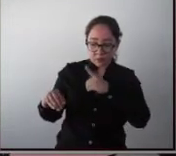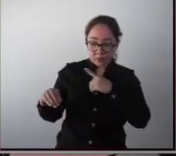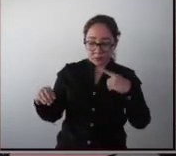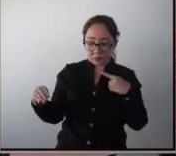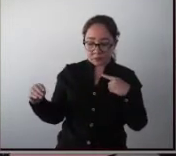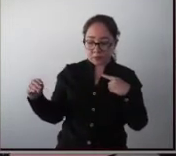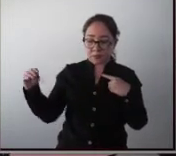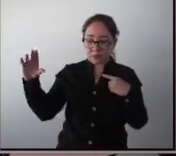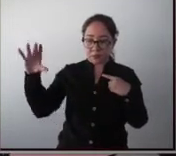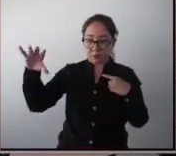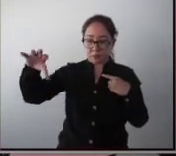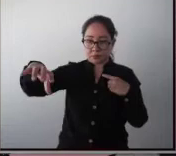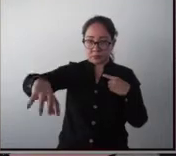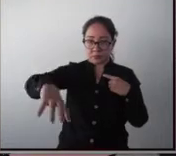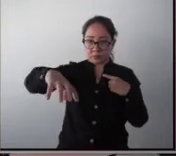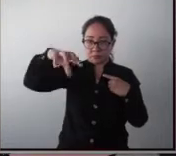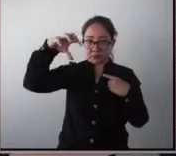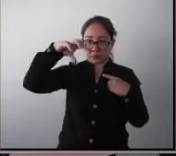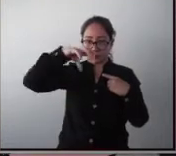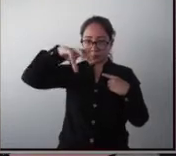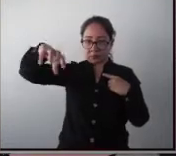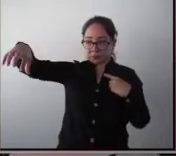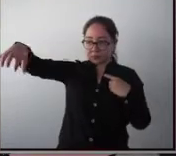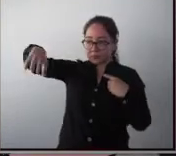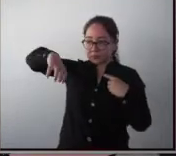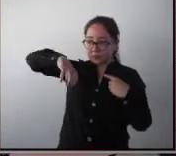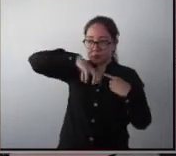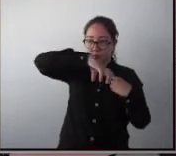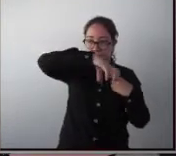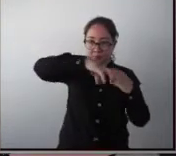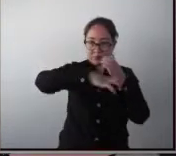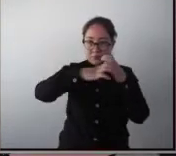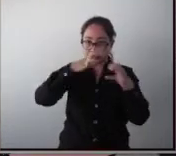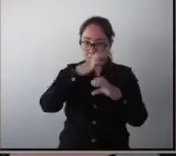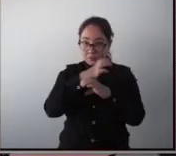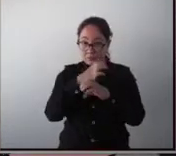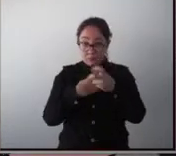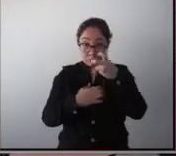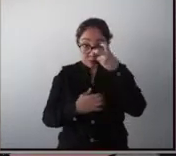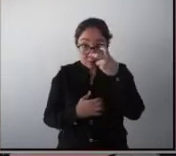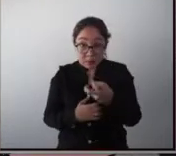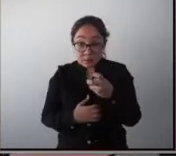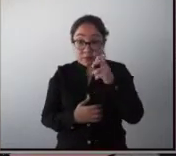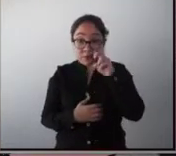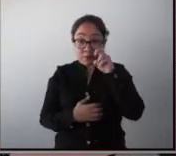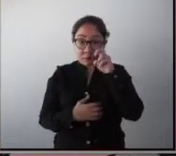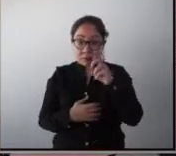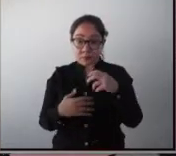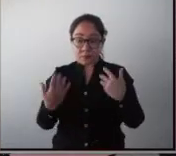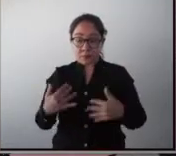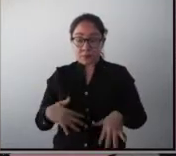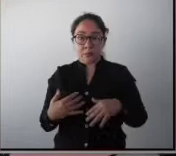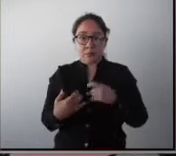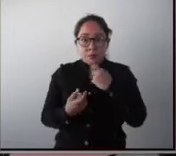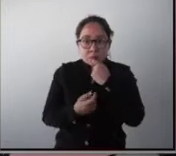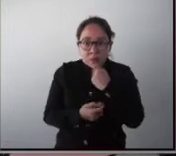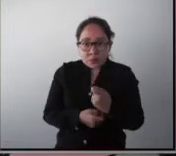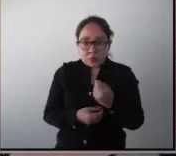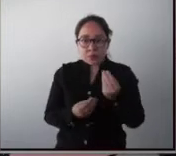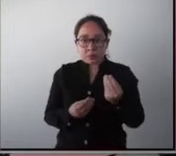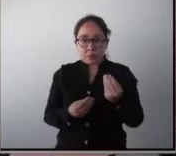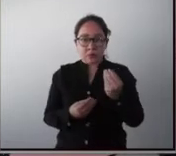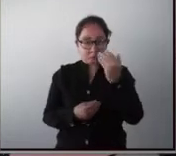para agarrar cosas y moverlas de un lado a otro. Esto le va a dar al niño mucha habilidad manual.